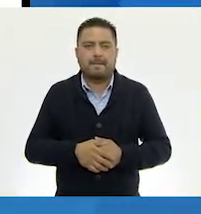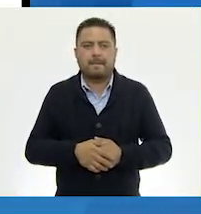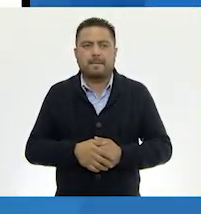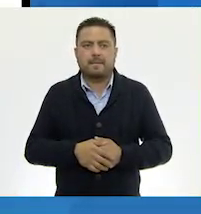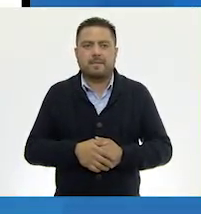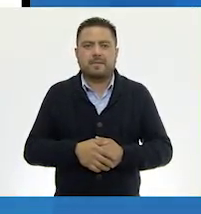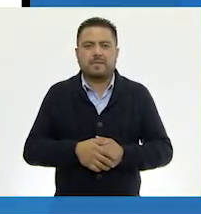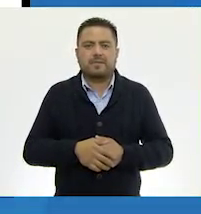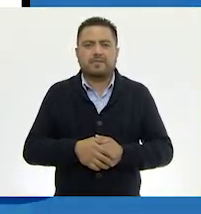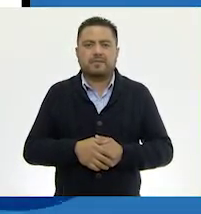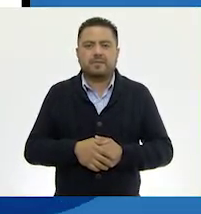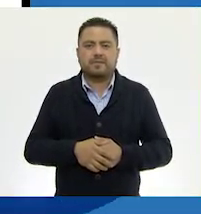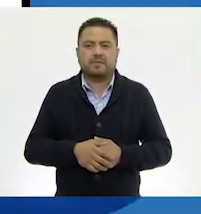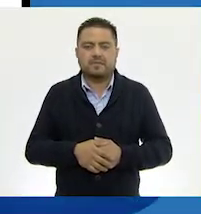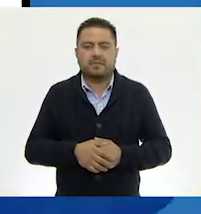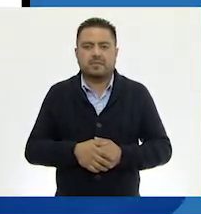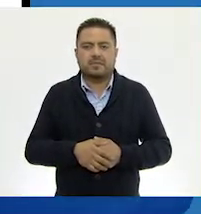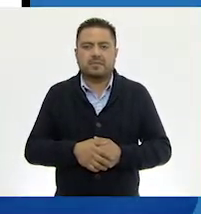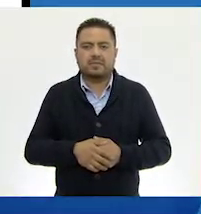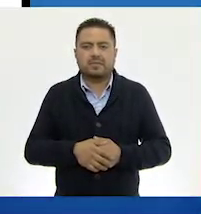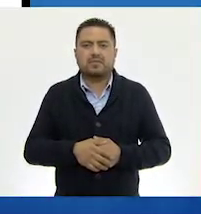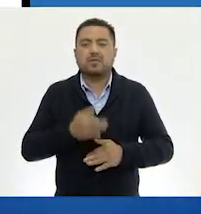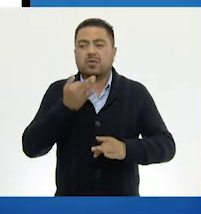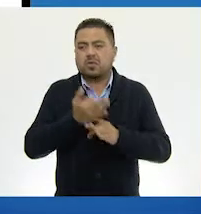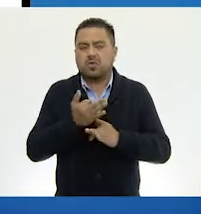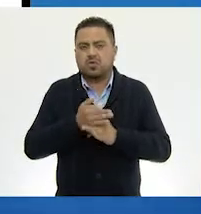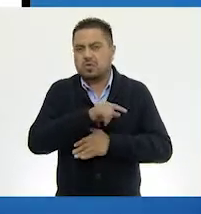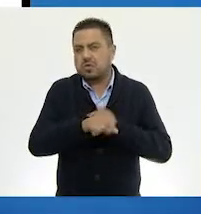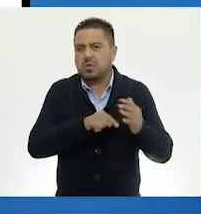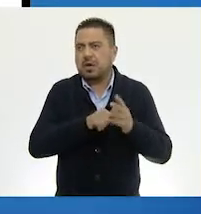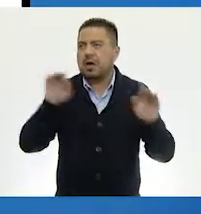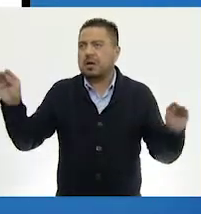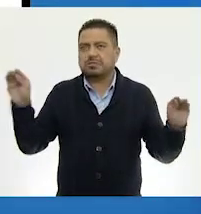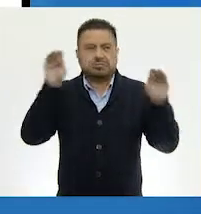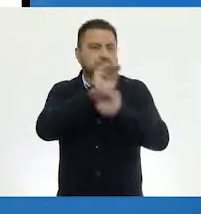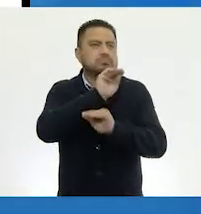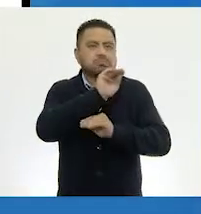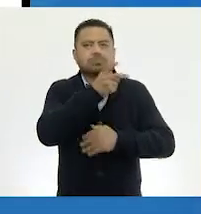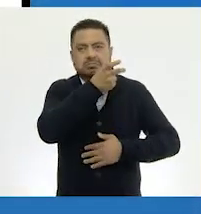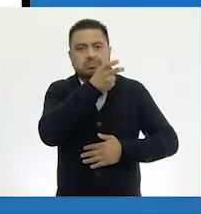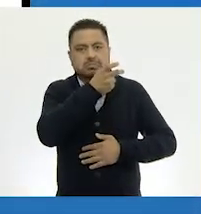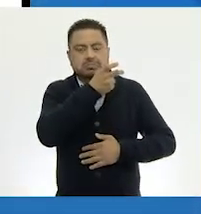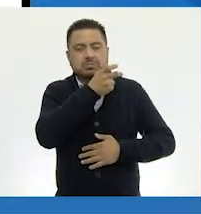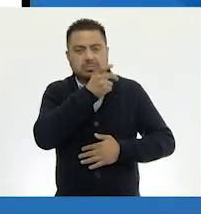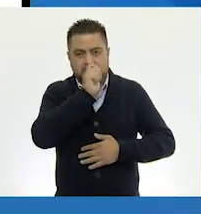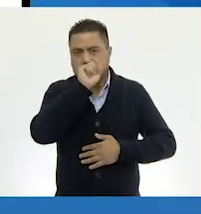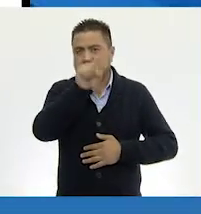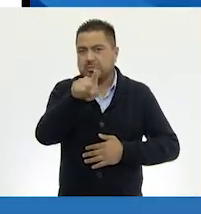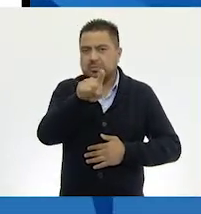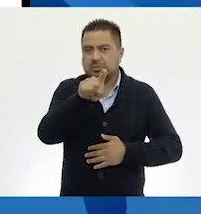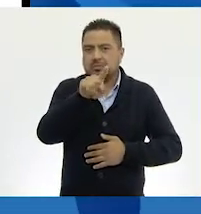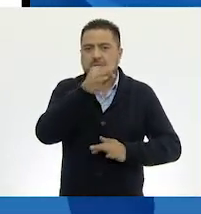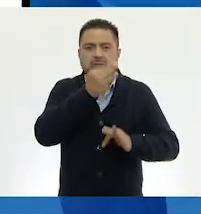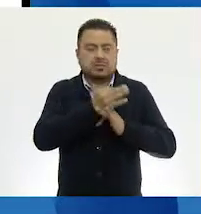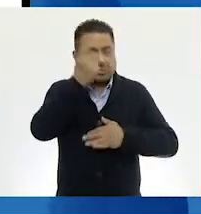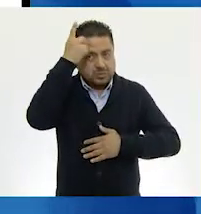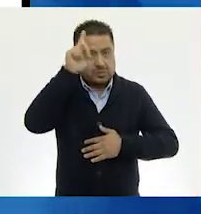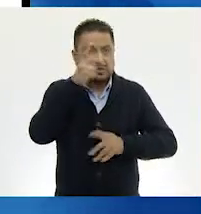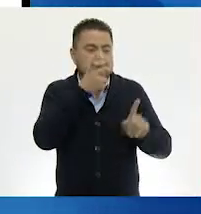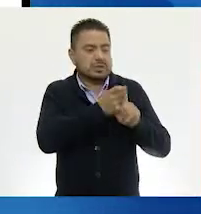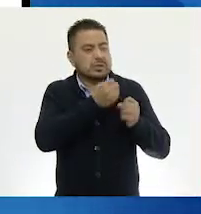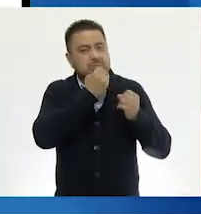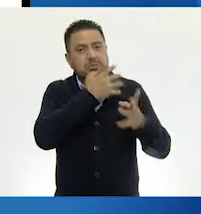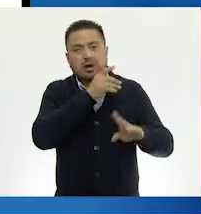Cuidado con la bicicleta. Y voy a ponerla en tu lugar. Aquí está. Es usted ahora dueño de esta